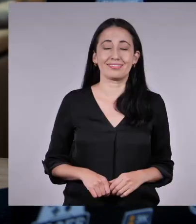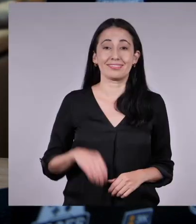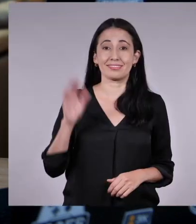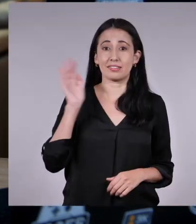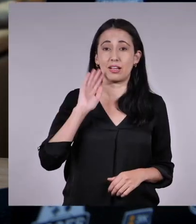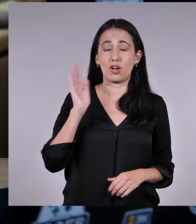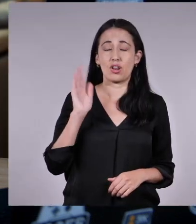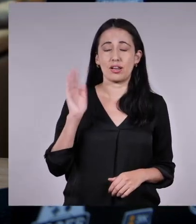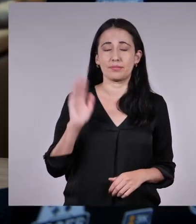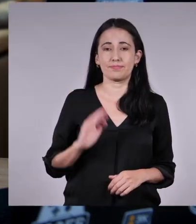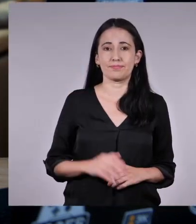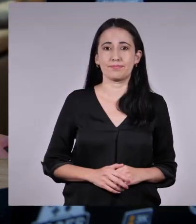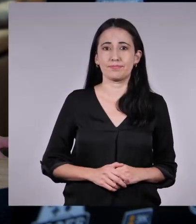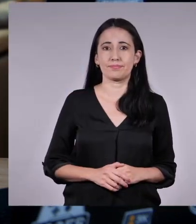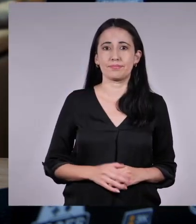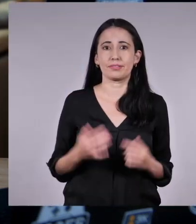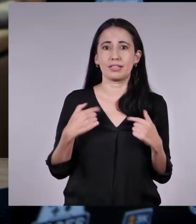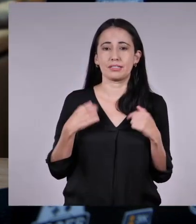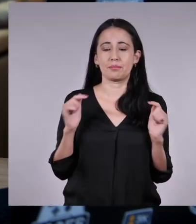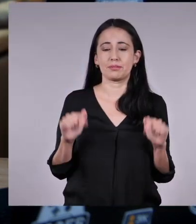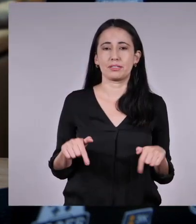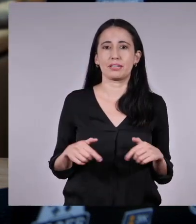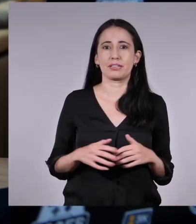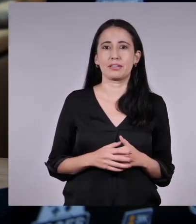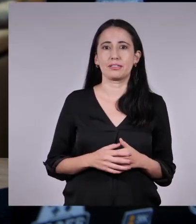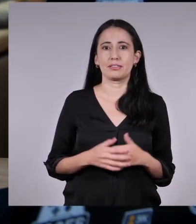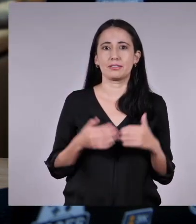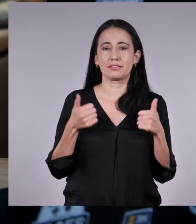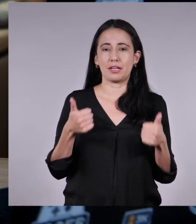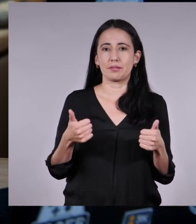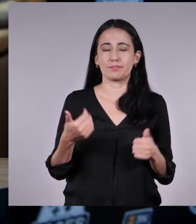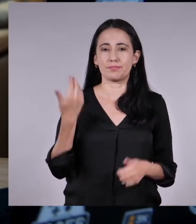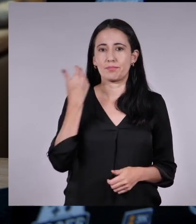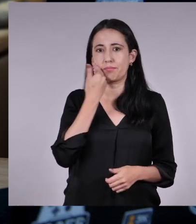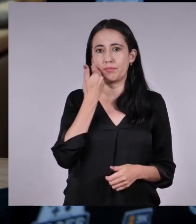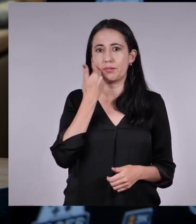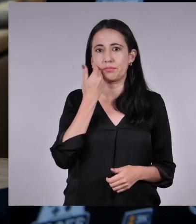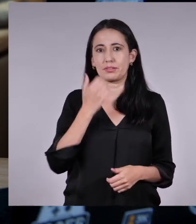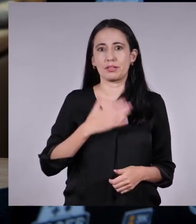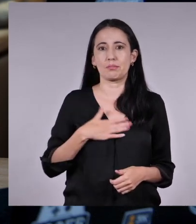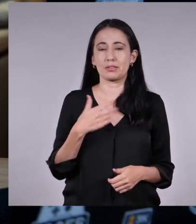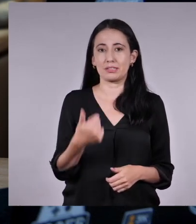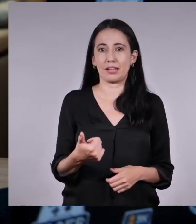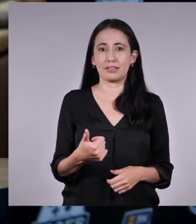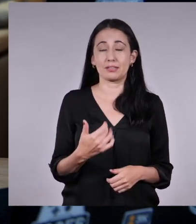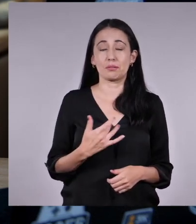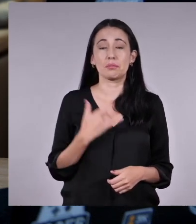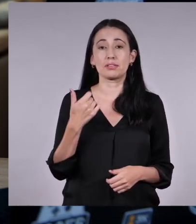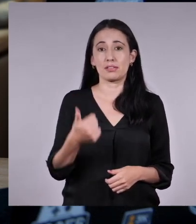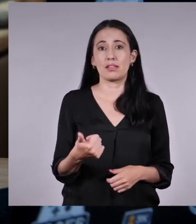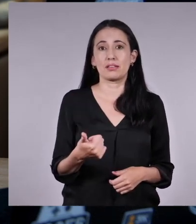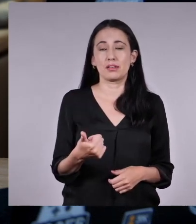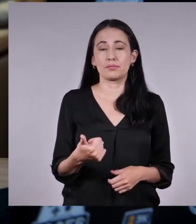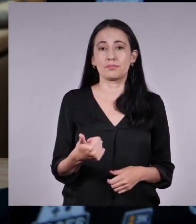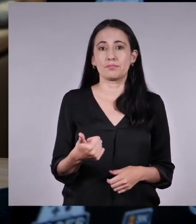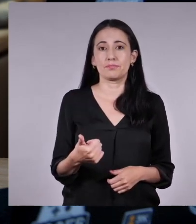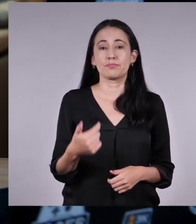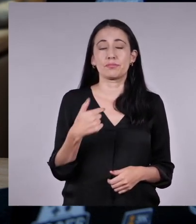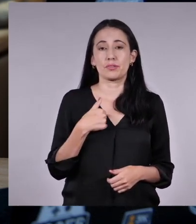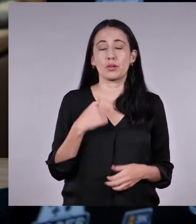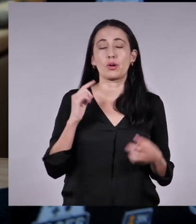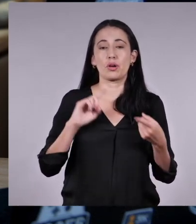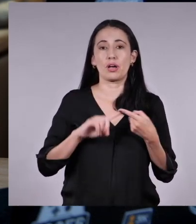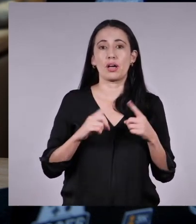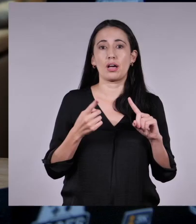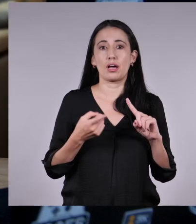Hola amigos y amigas, ya estamos aquí, preparados y acomodados. ¿Cómo están? ¿Cómo se sienten? Yo soy su